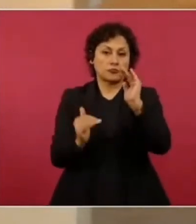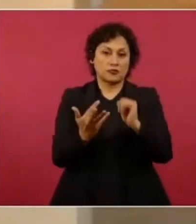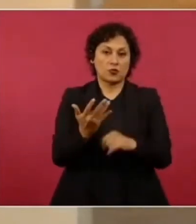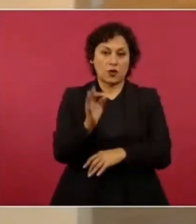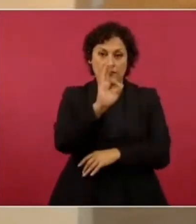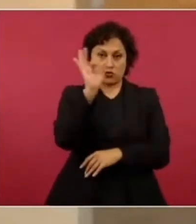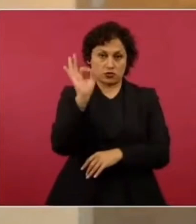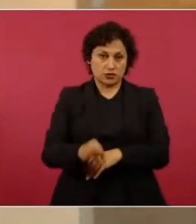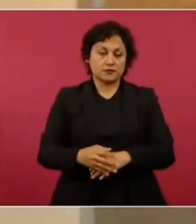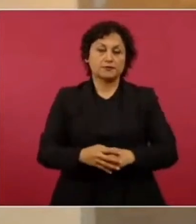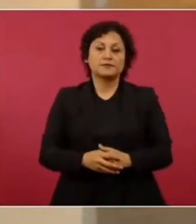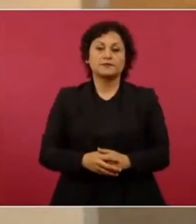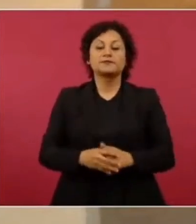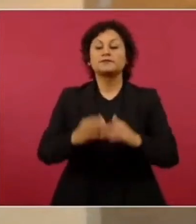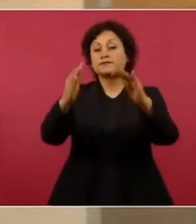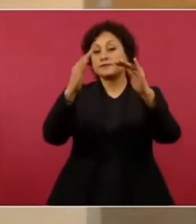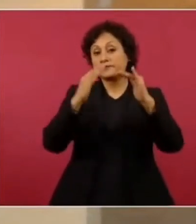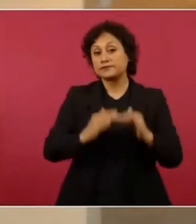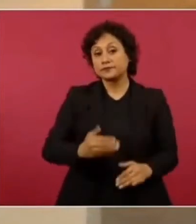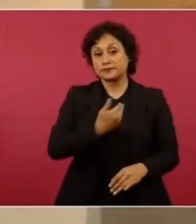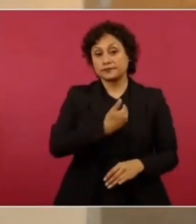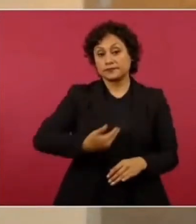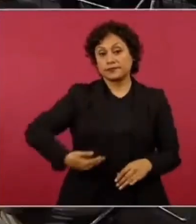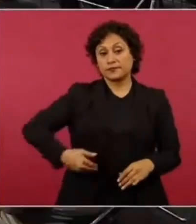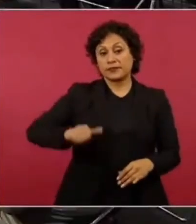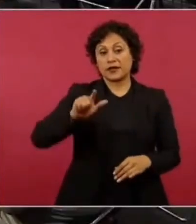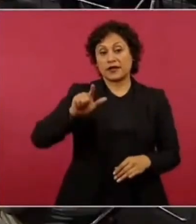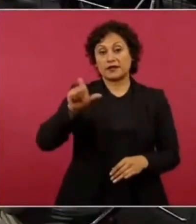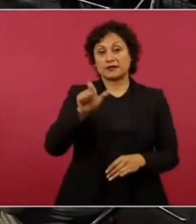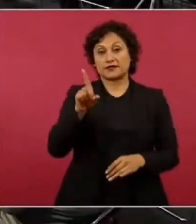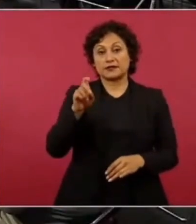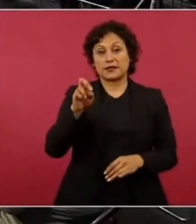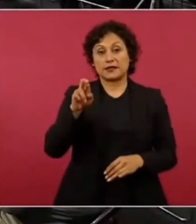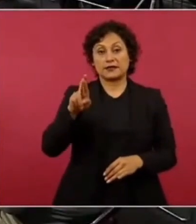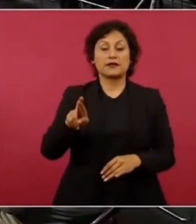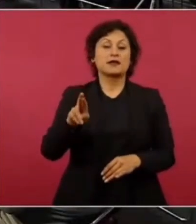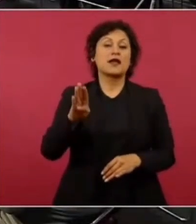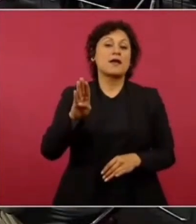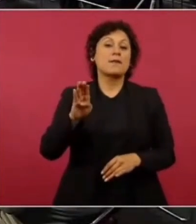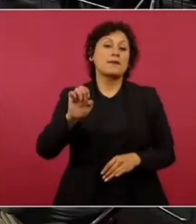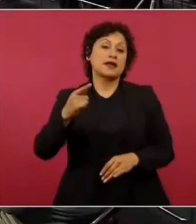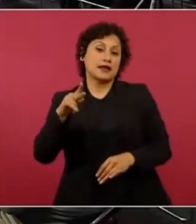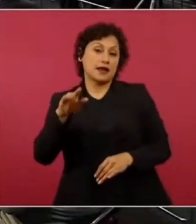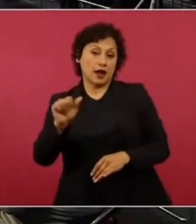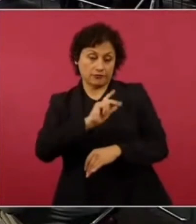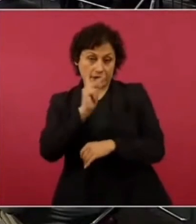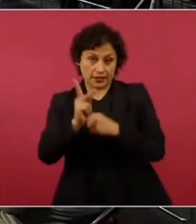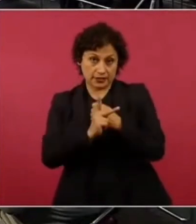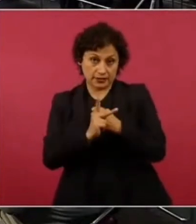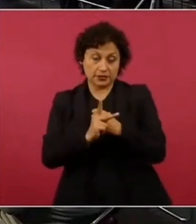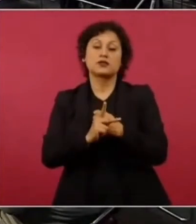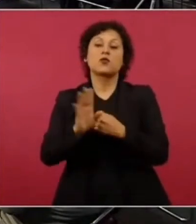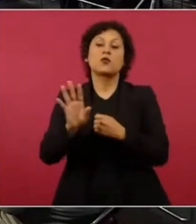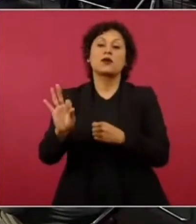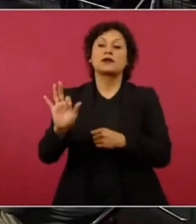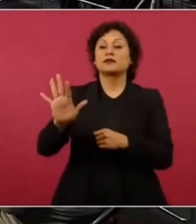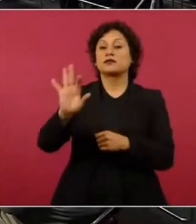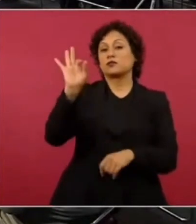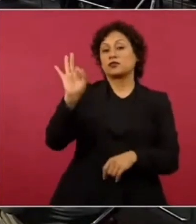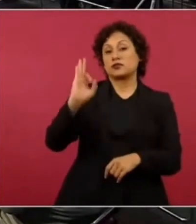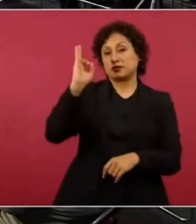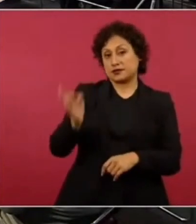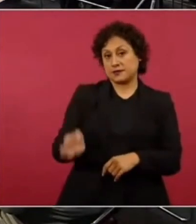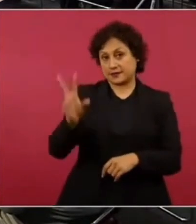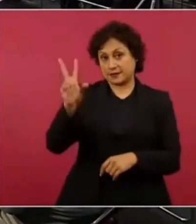% y Alexander de Kuk el mandatario de Bélgica tiene 40% de aprobación y frente a un 45% de